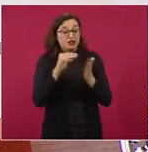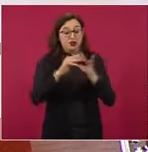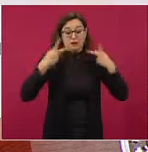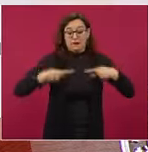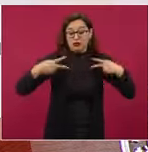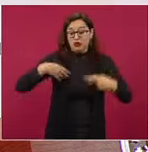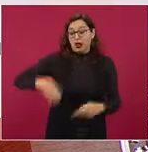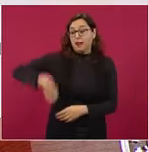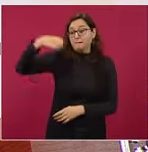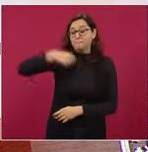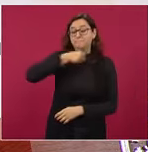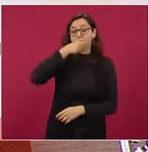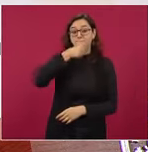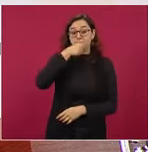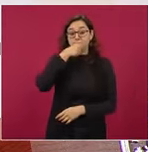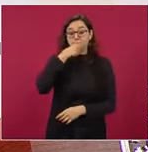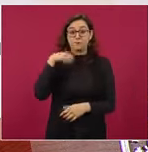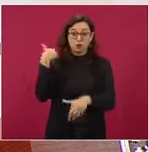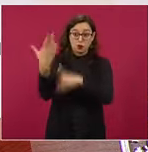eso no van a poder quitarlo,